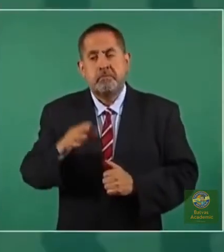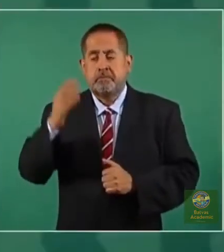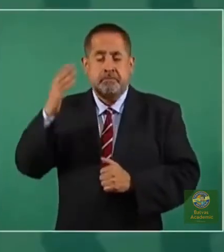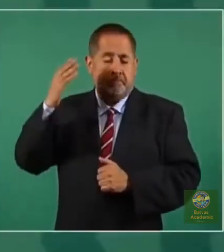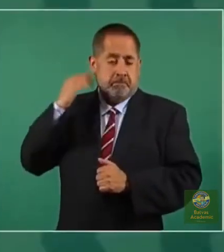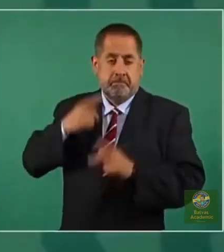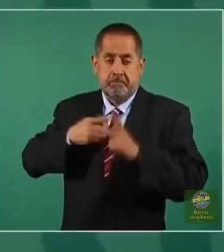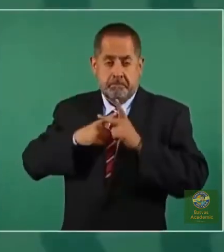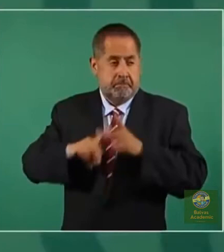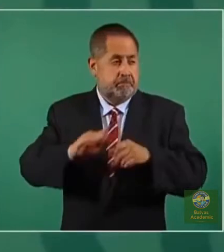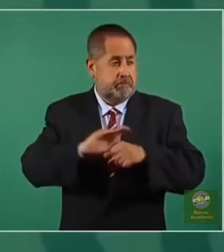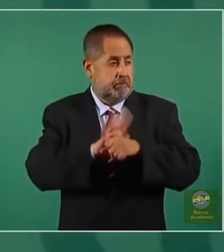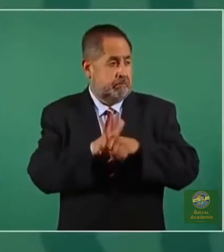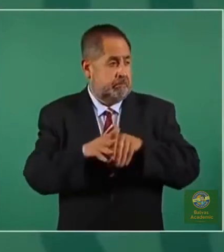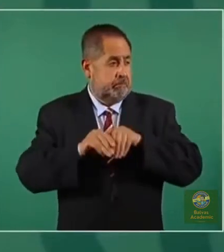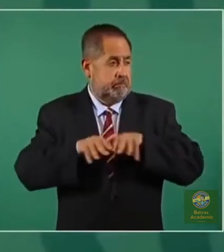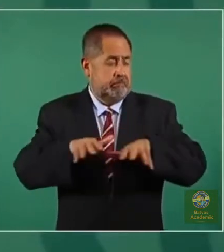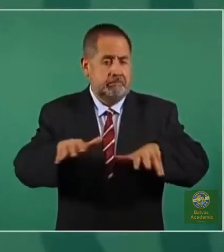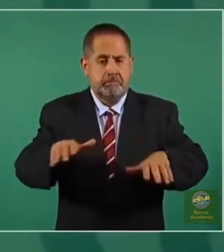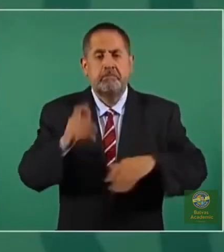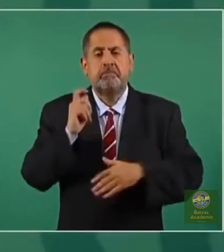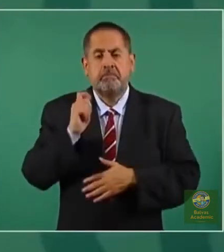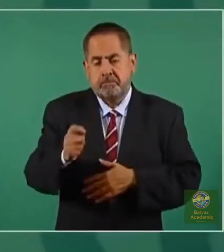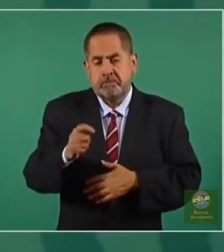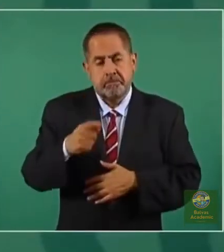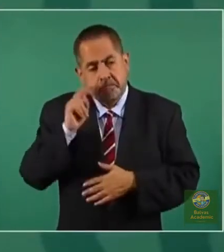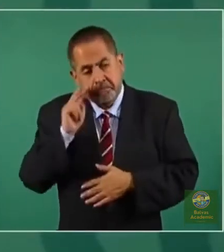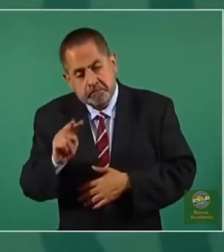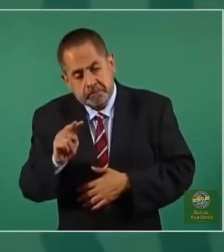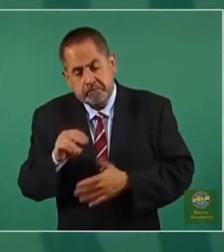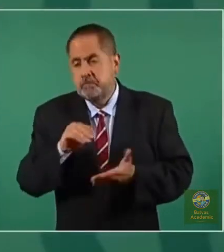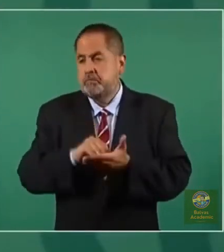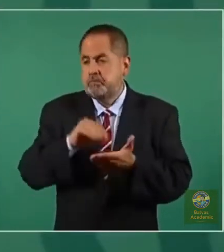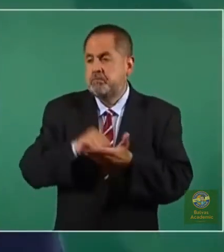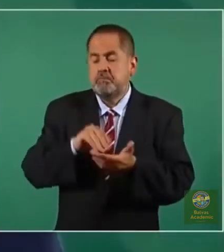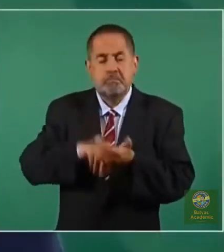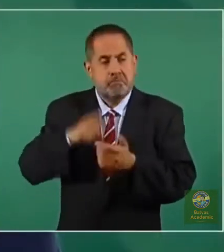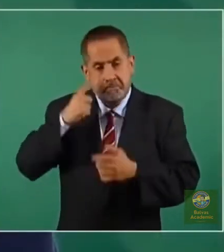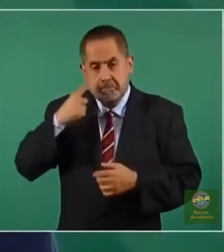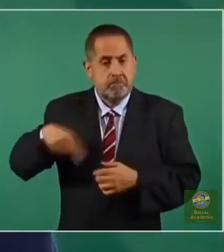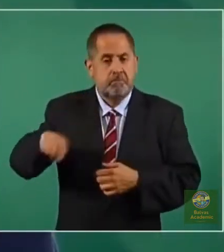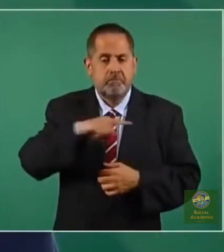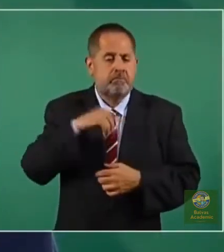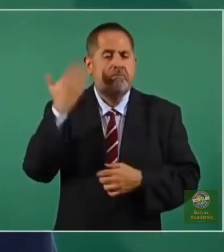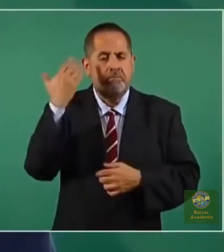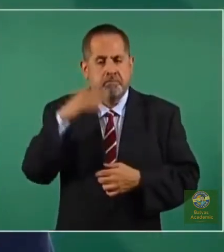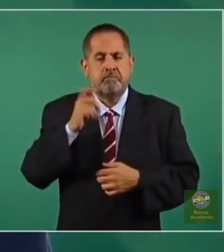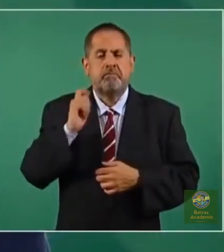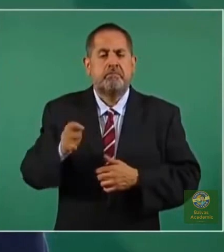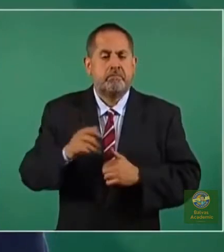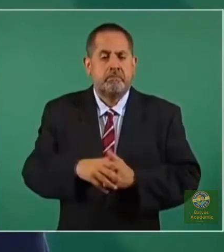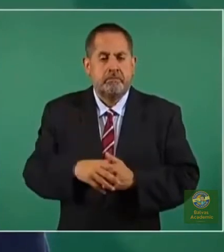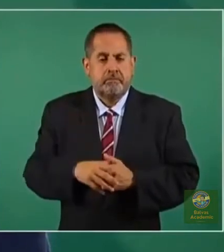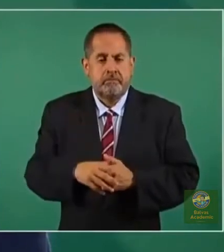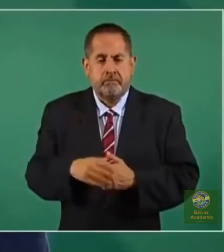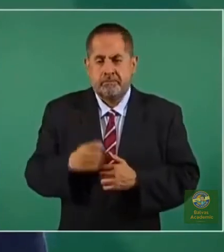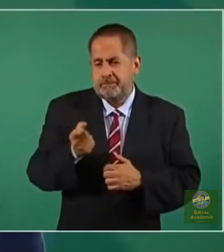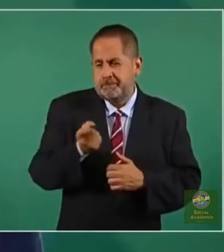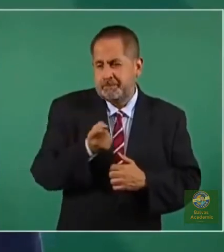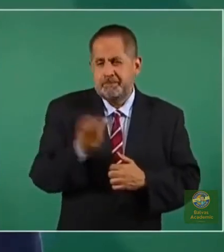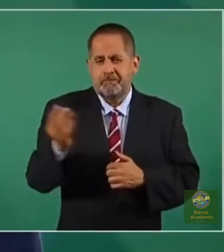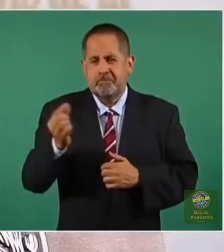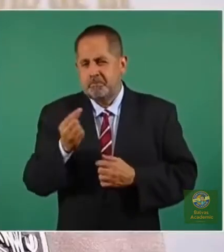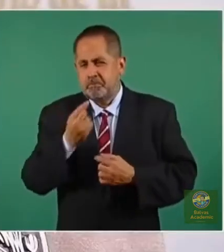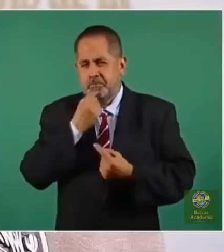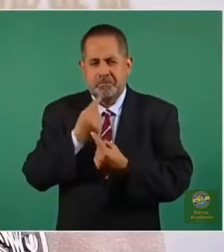epidemia, pero hemos podido constatar que se mantiene esa situación, sabemos que la minoría de los casos